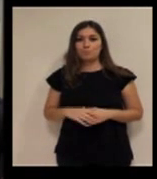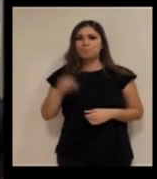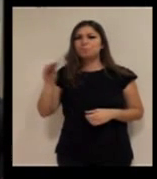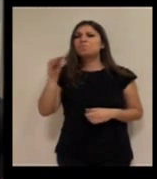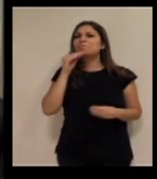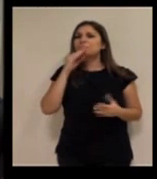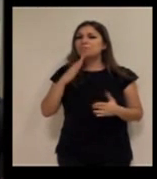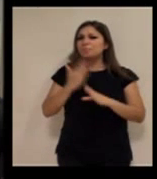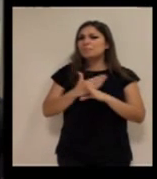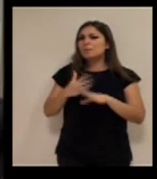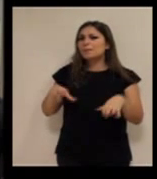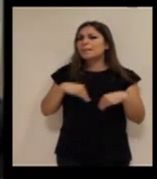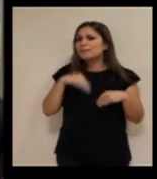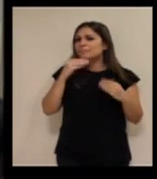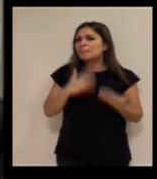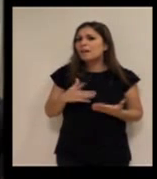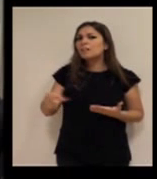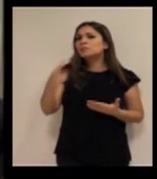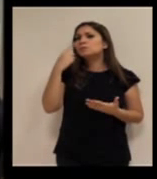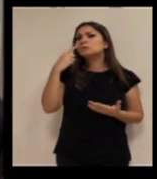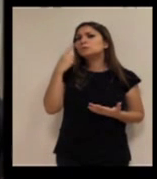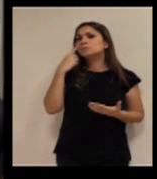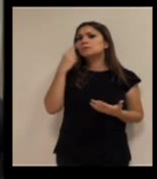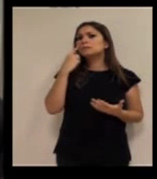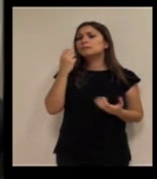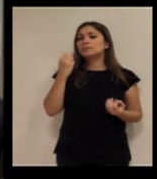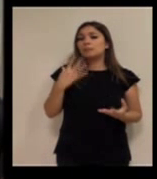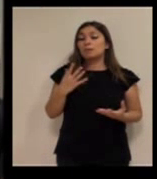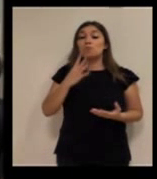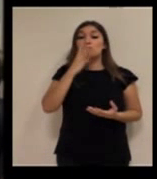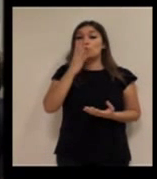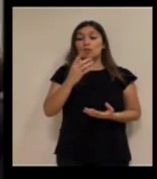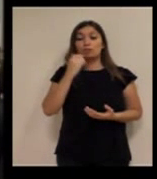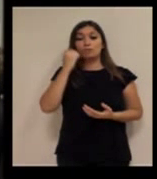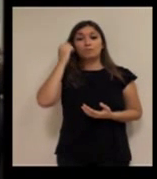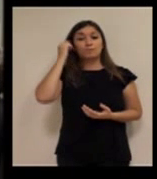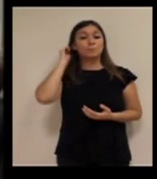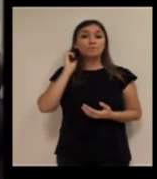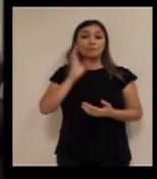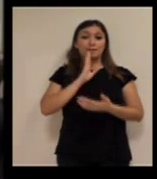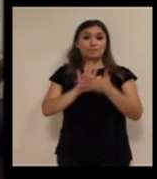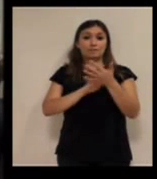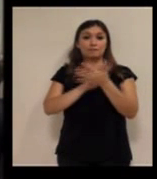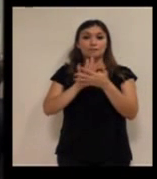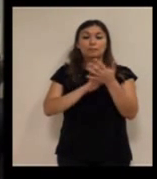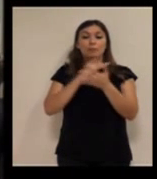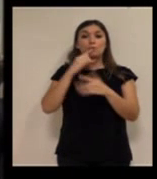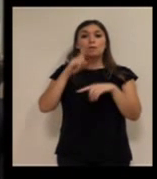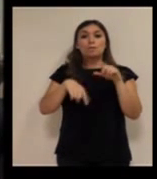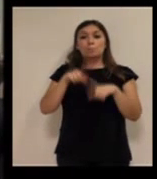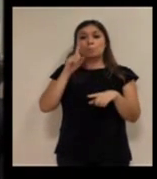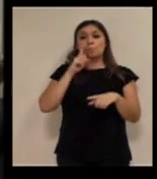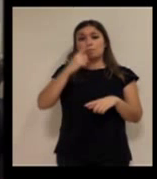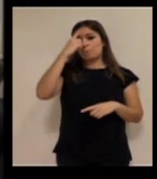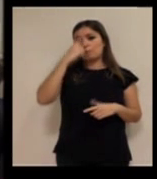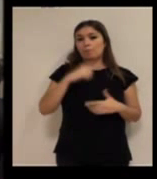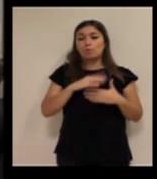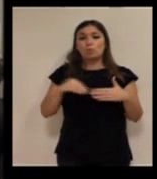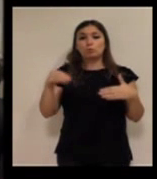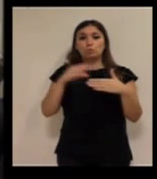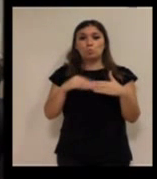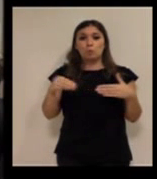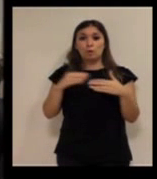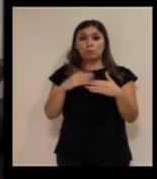Y qué grado de aceptación está teniendo, como veis que... Porque, claro, si antes comentabais que había determinados